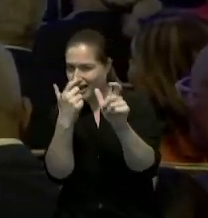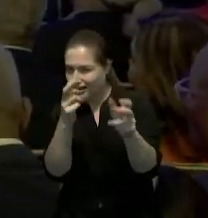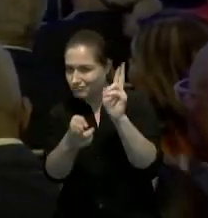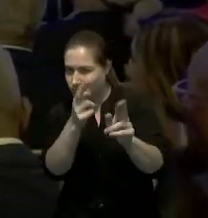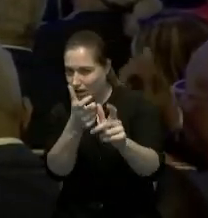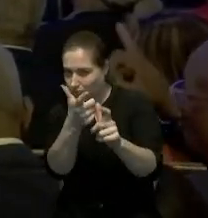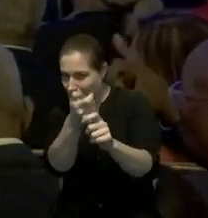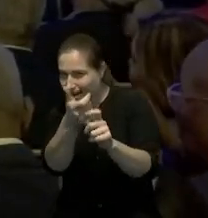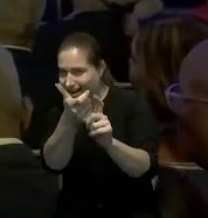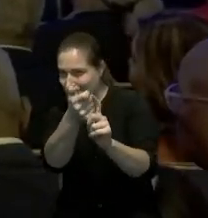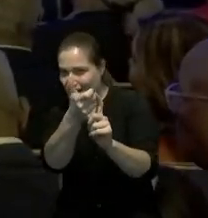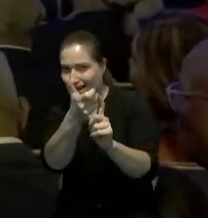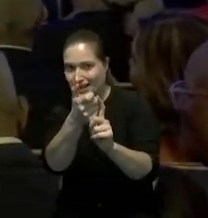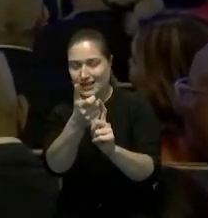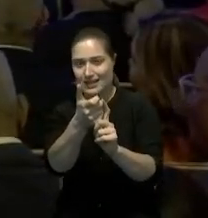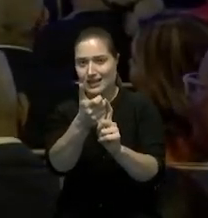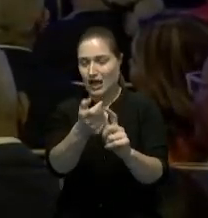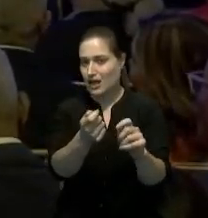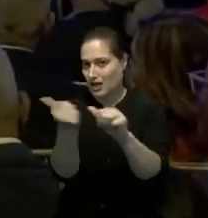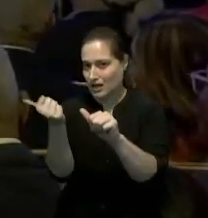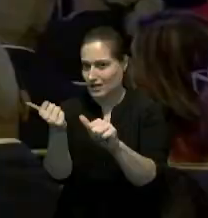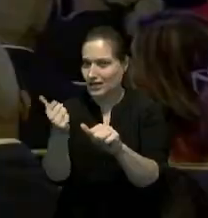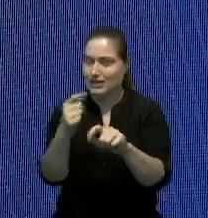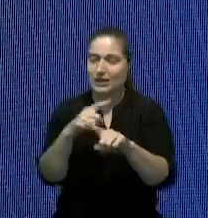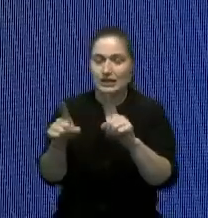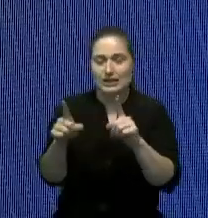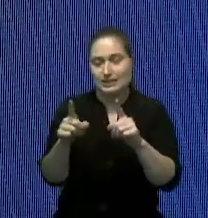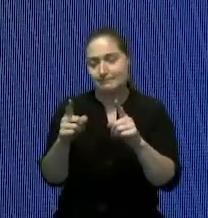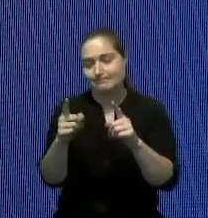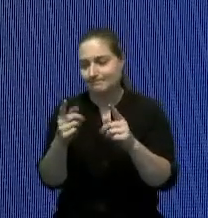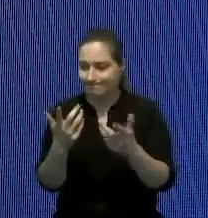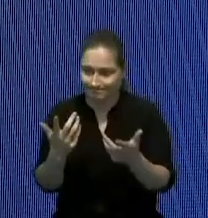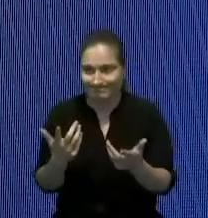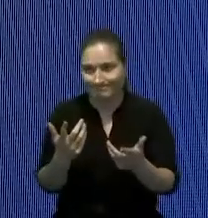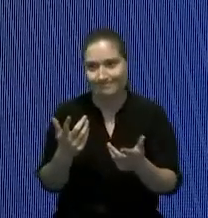si se quiere hasta controversial ahora es bueno aclarar lo siguiente